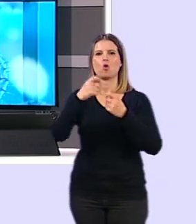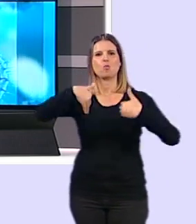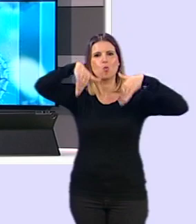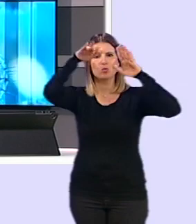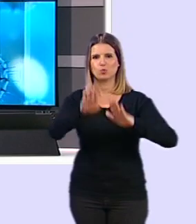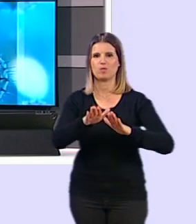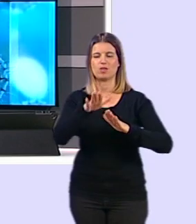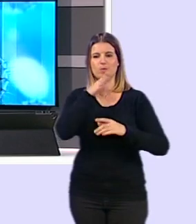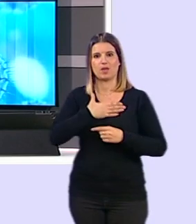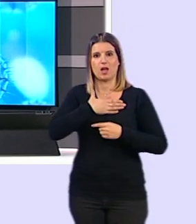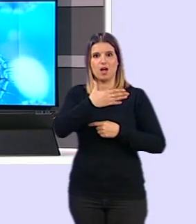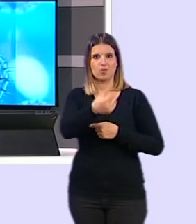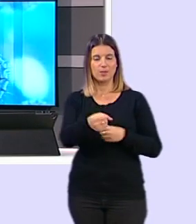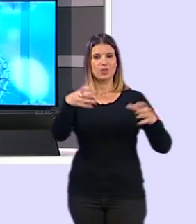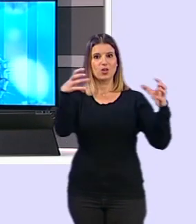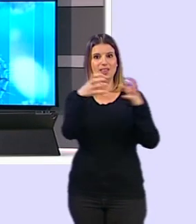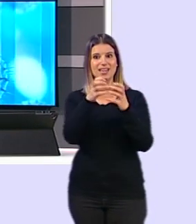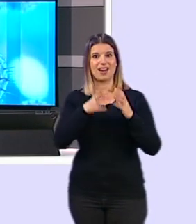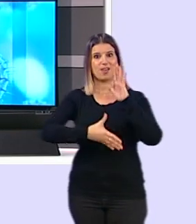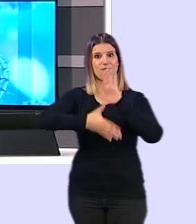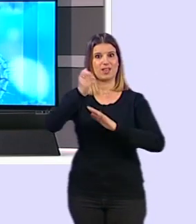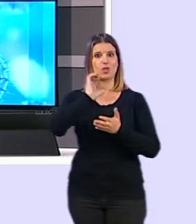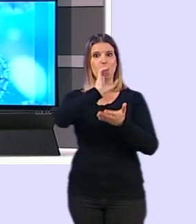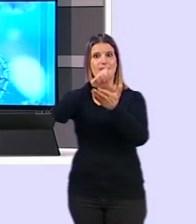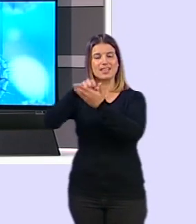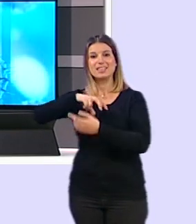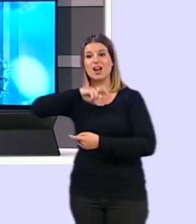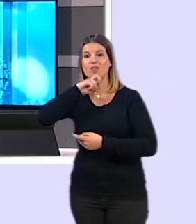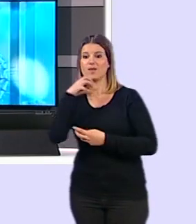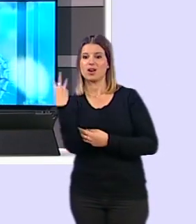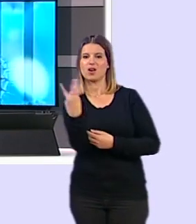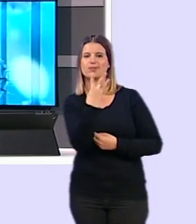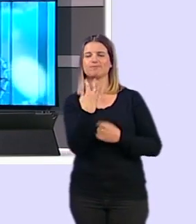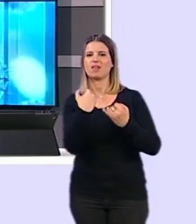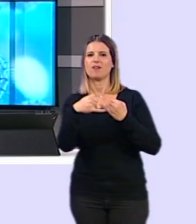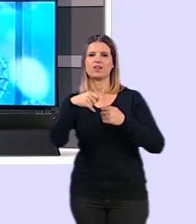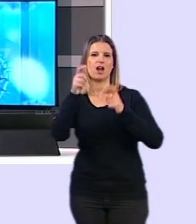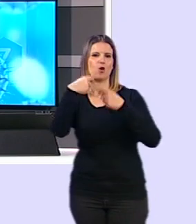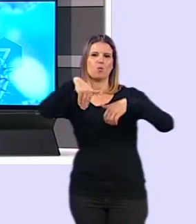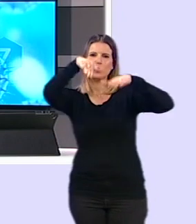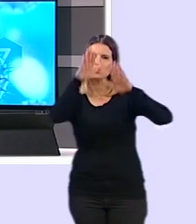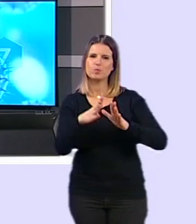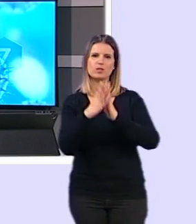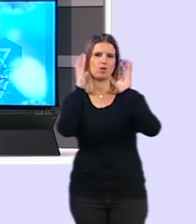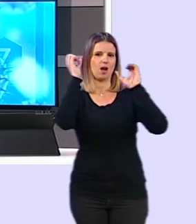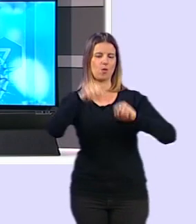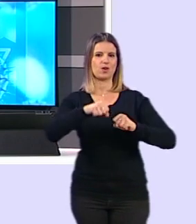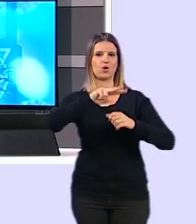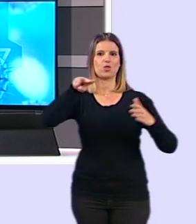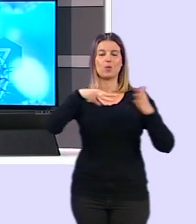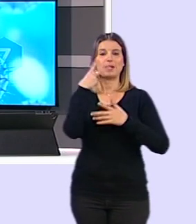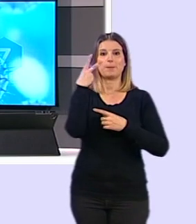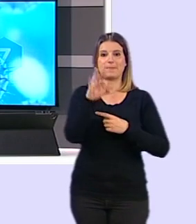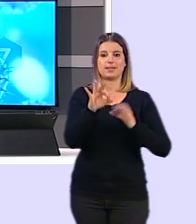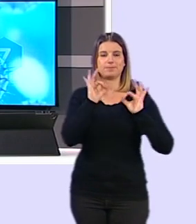Ayuntamiento de Granada, la Federación de Caseteros y el Arzobispado han acordado suspender la celebración del Corpus 2020, considerando